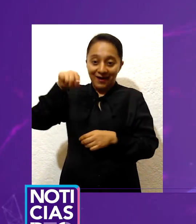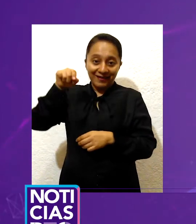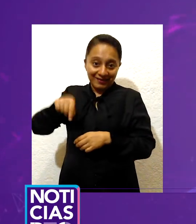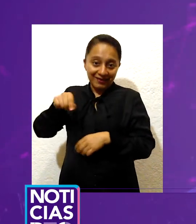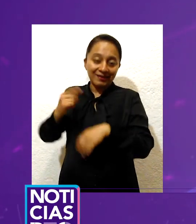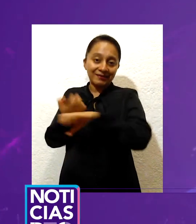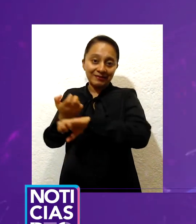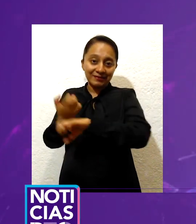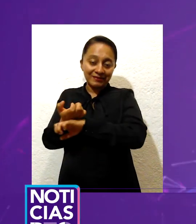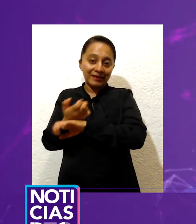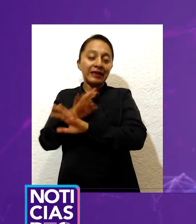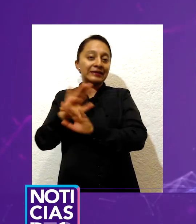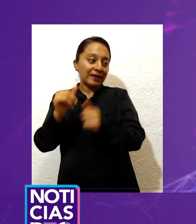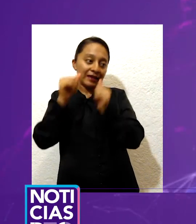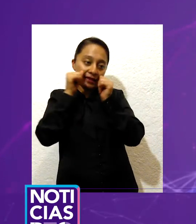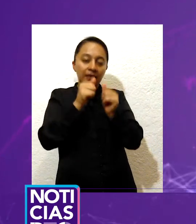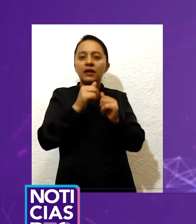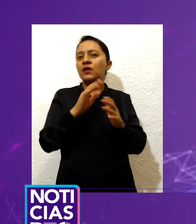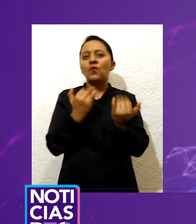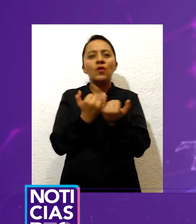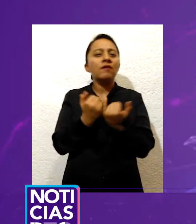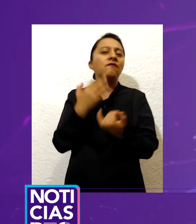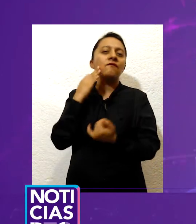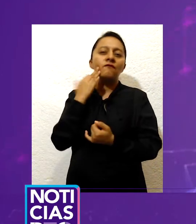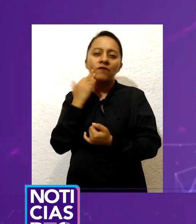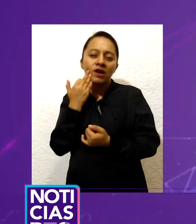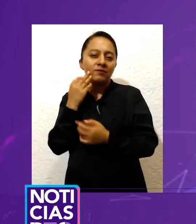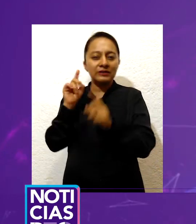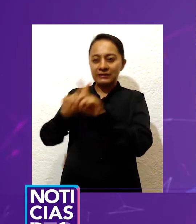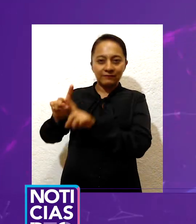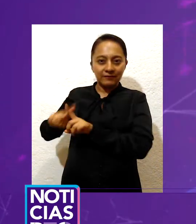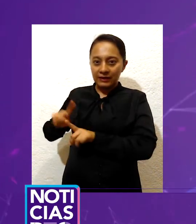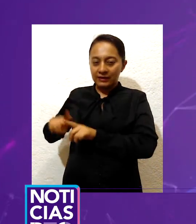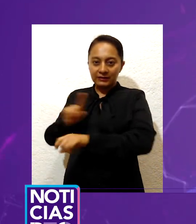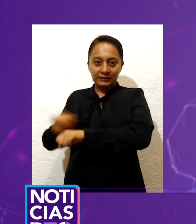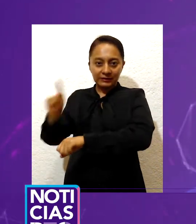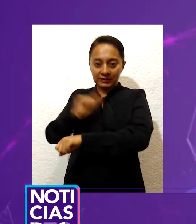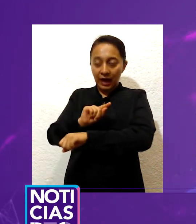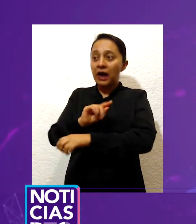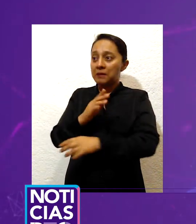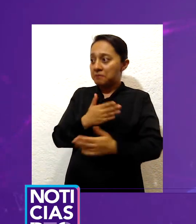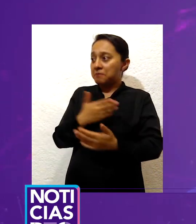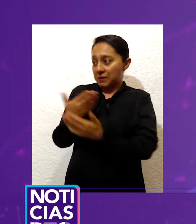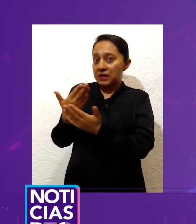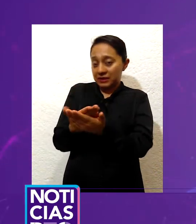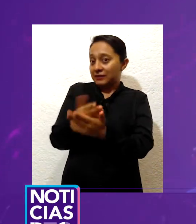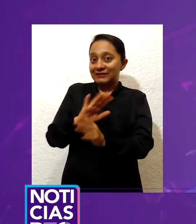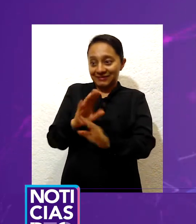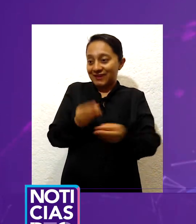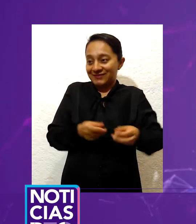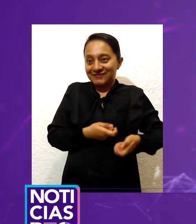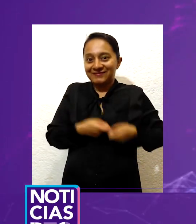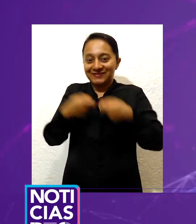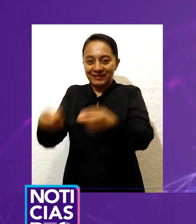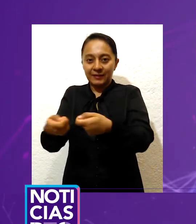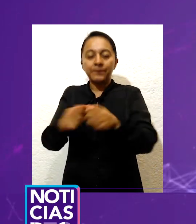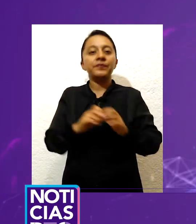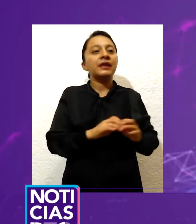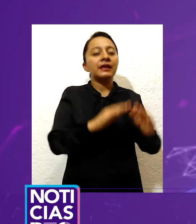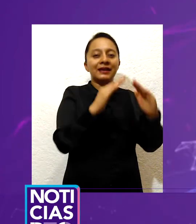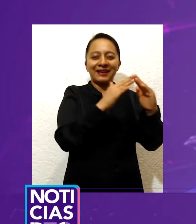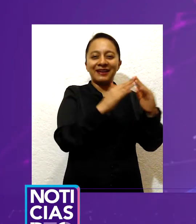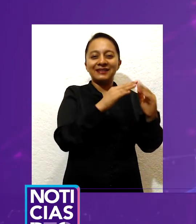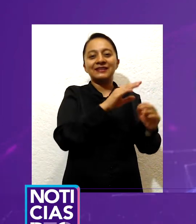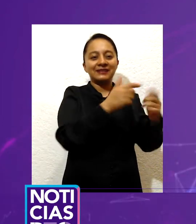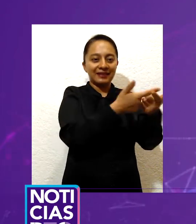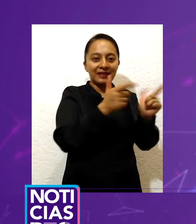hacen los pedidos los interesados. En los talleres de la Casa de Madera, en San Indefonso, se venden directamente los cubrebocas, así como